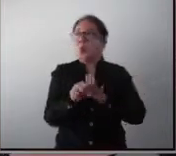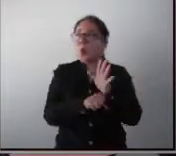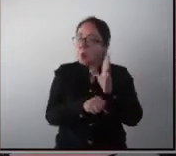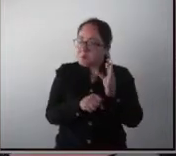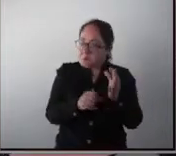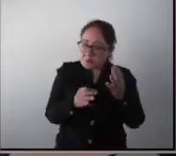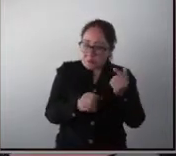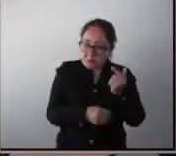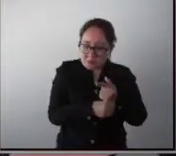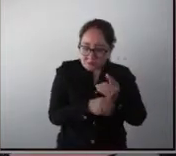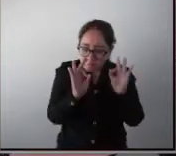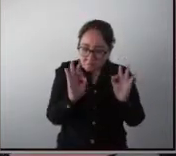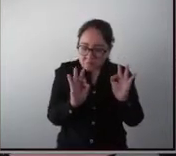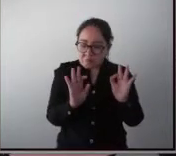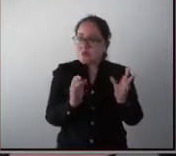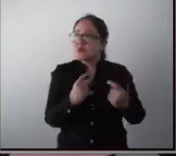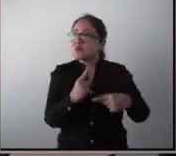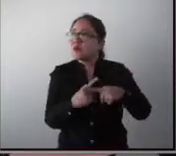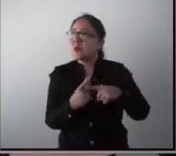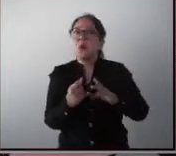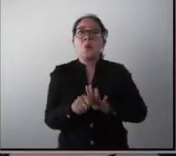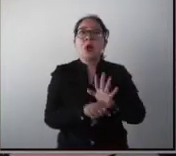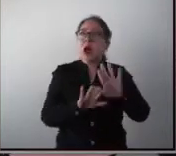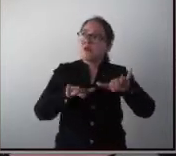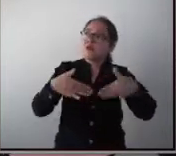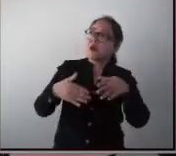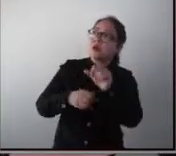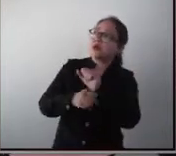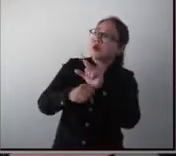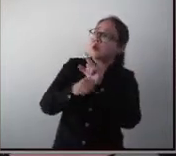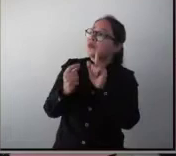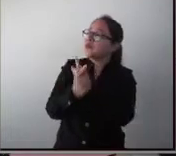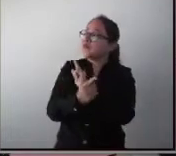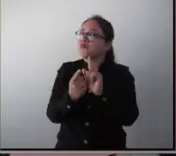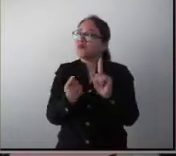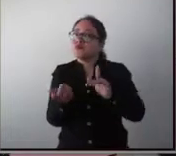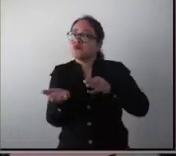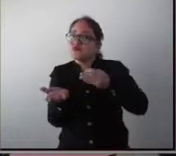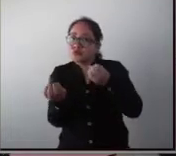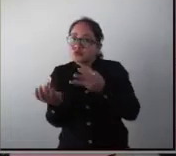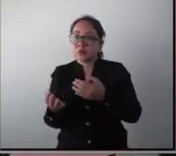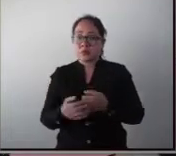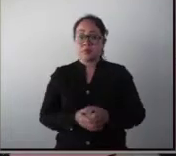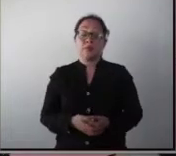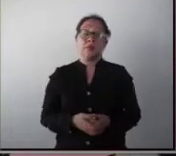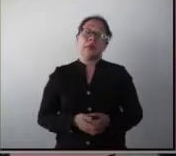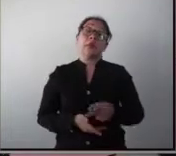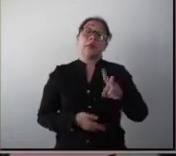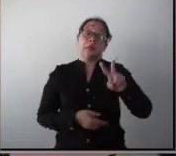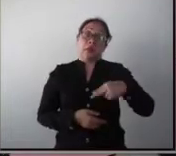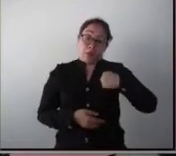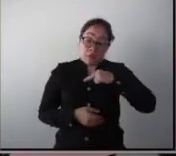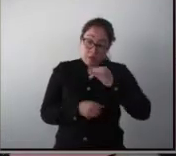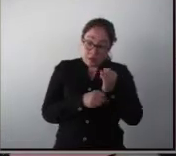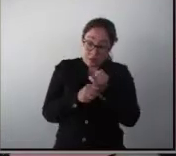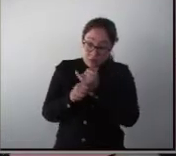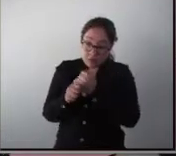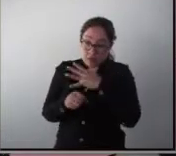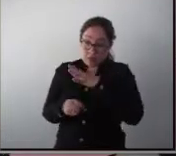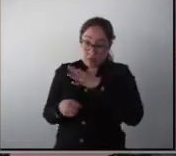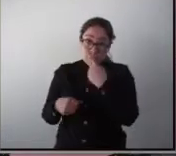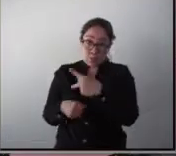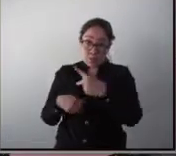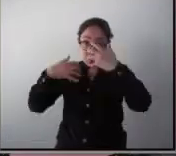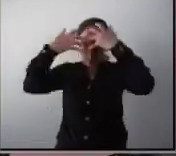Bueno, los resultados son estos. Sí hay plasticidad, los niños mejoran en sus habilidades.